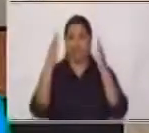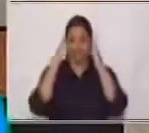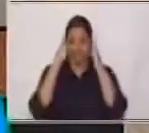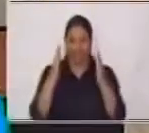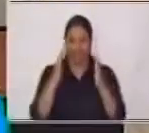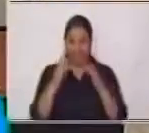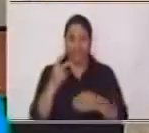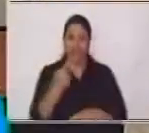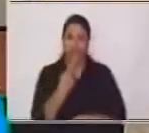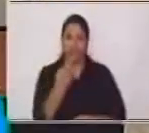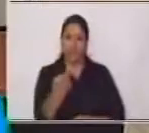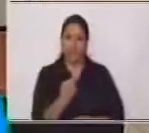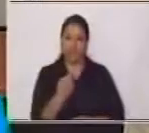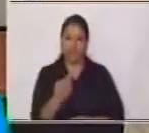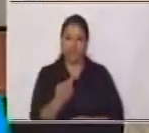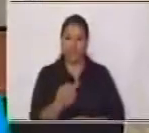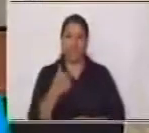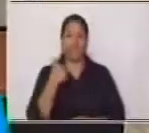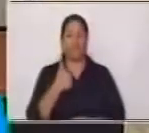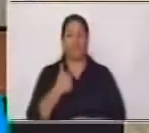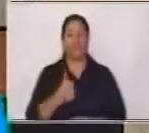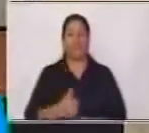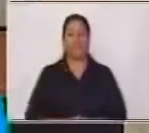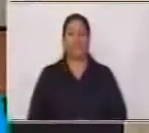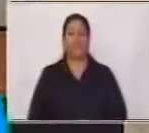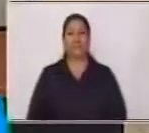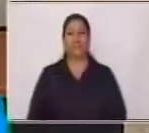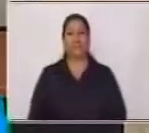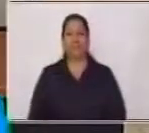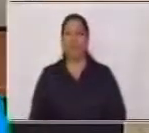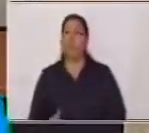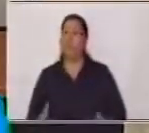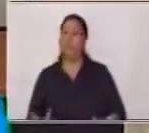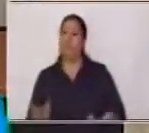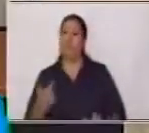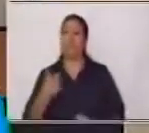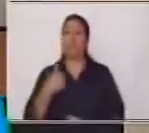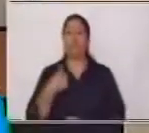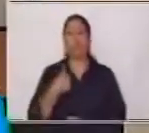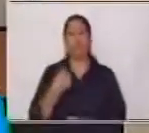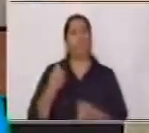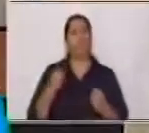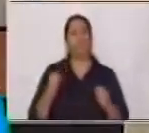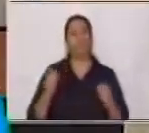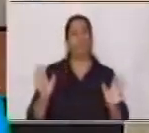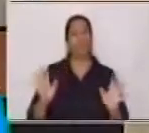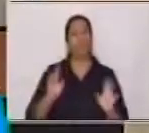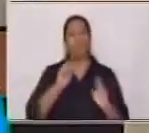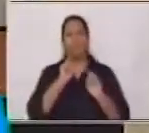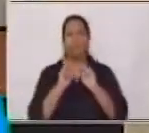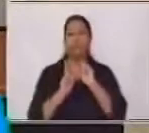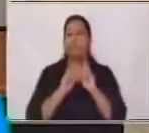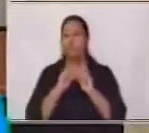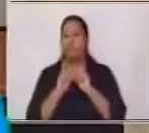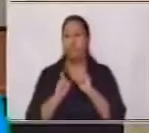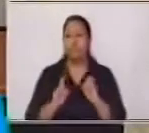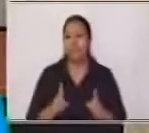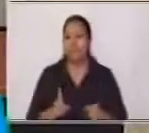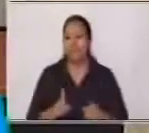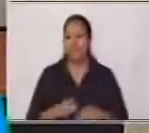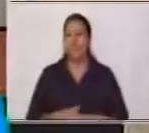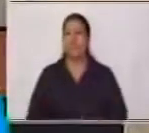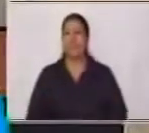que sí? Muy bien, vamos a ver Entonces, yo les voy a hacer una pregunta Vamos a ver